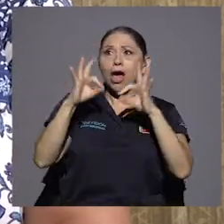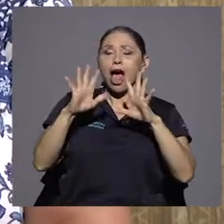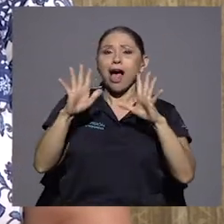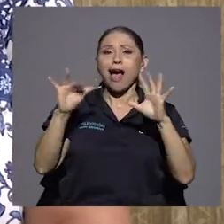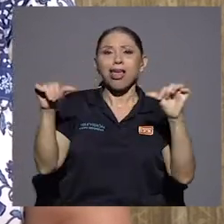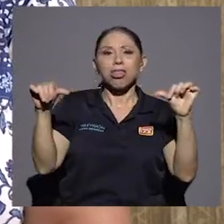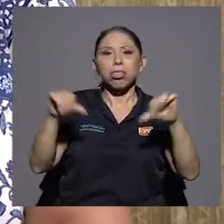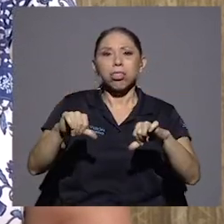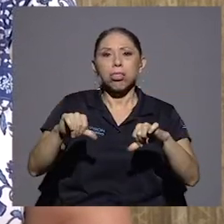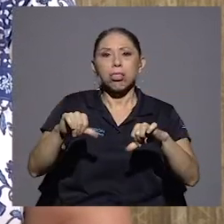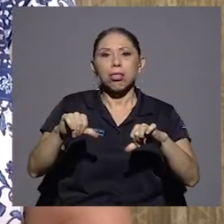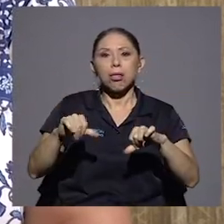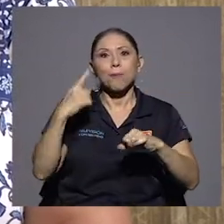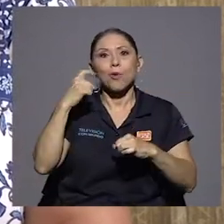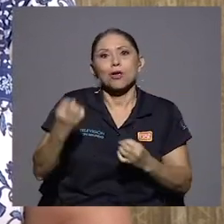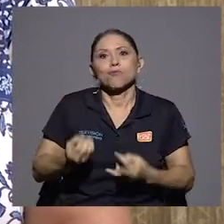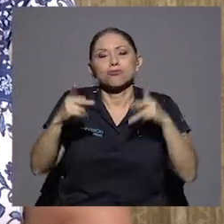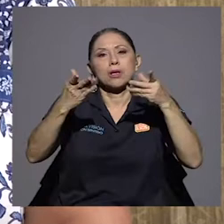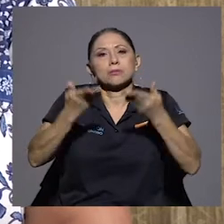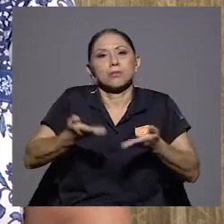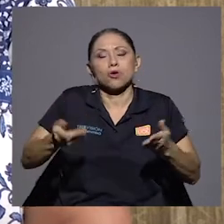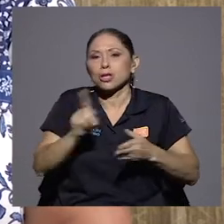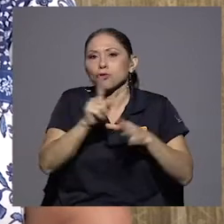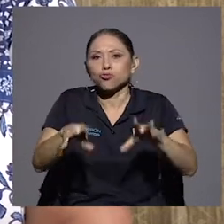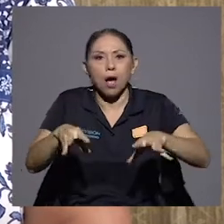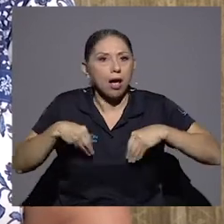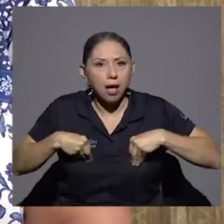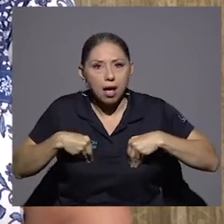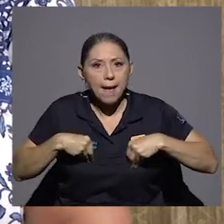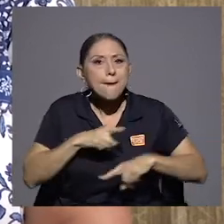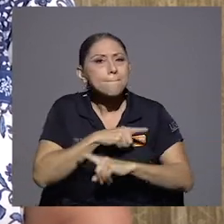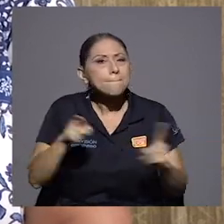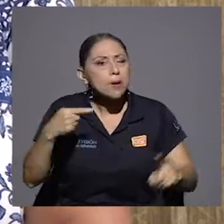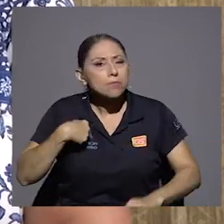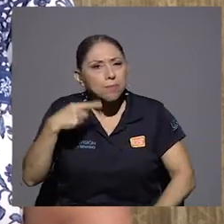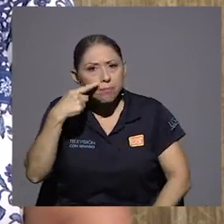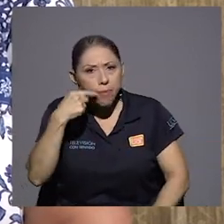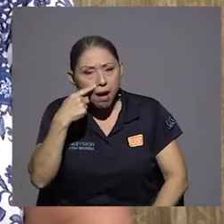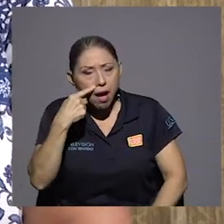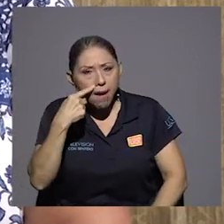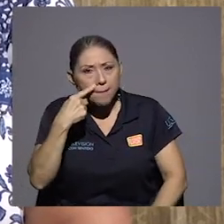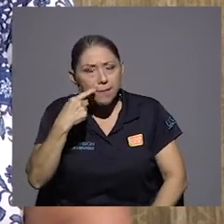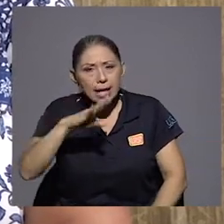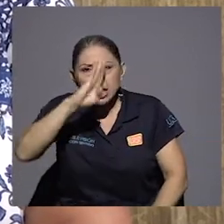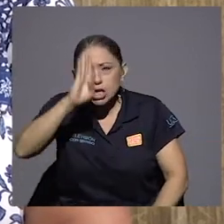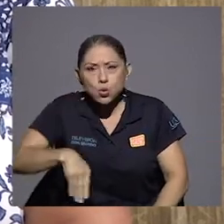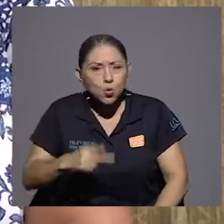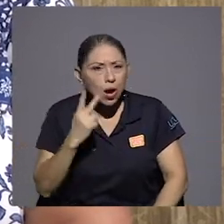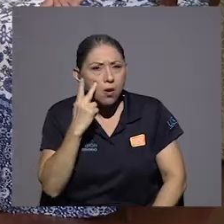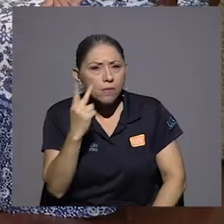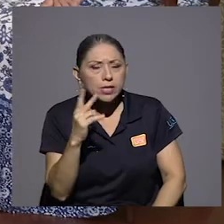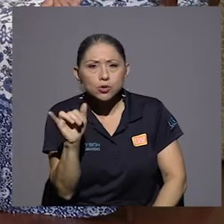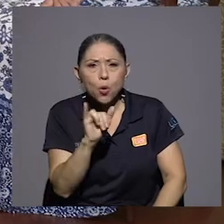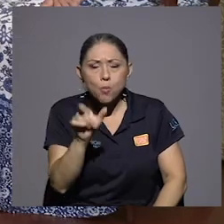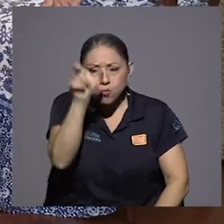aceptadas, pero yo creo que básicamente mi papá, yo nunca lo he visto como político.